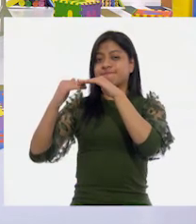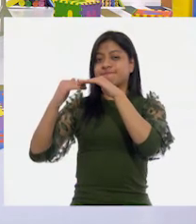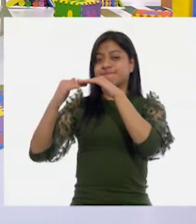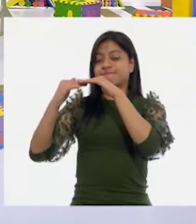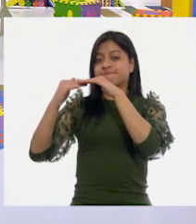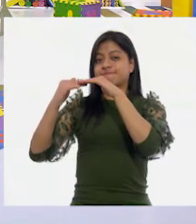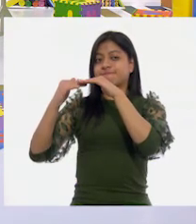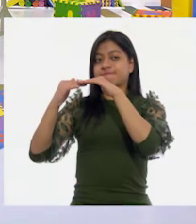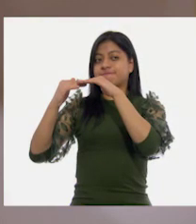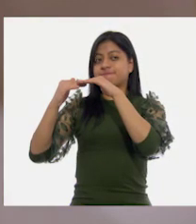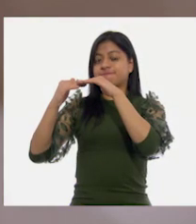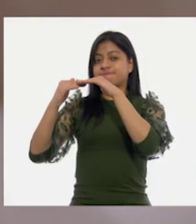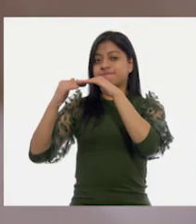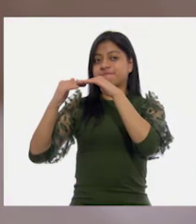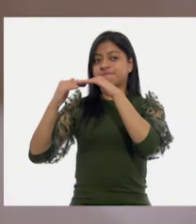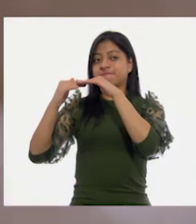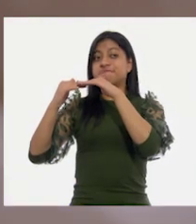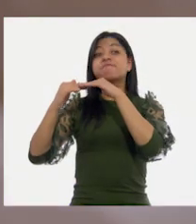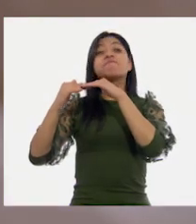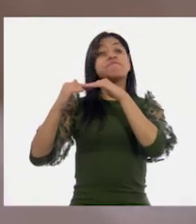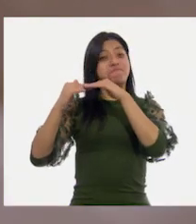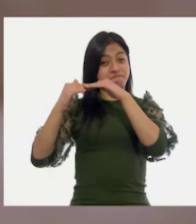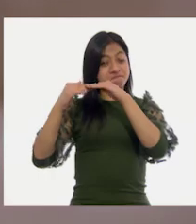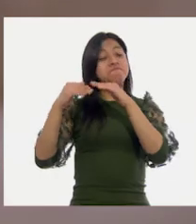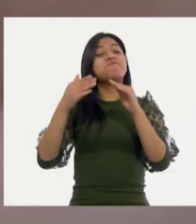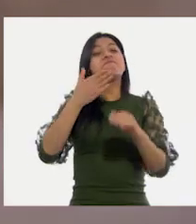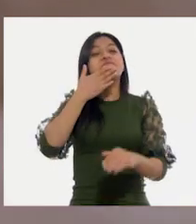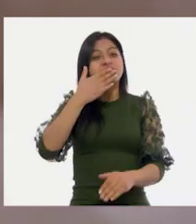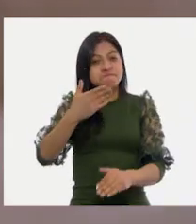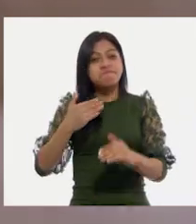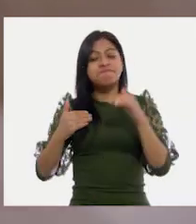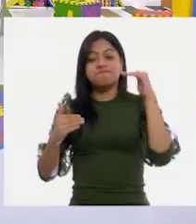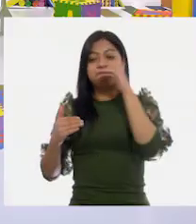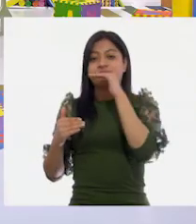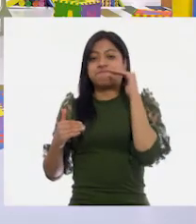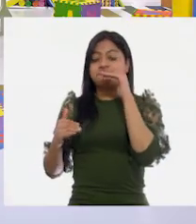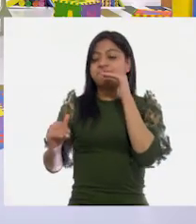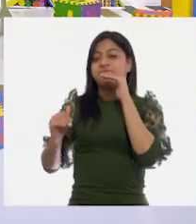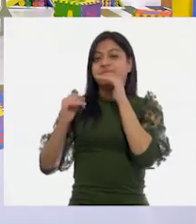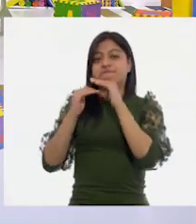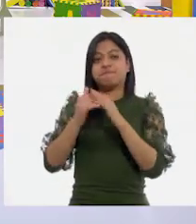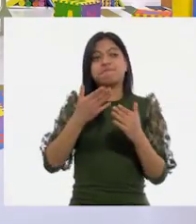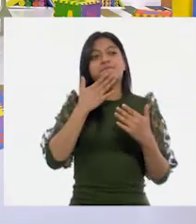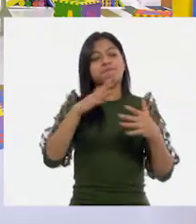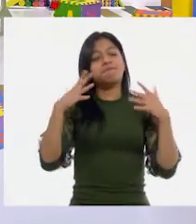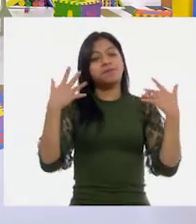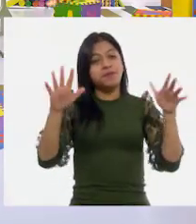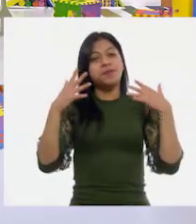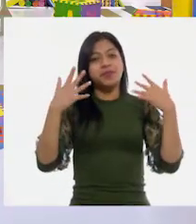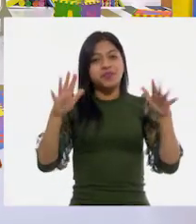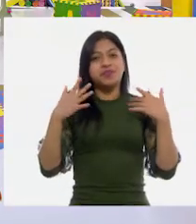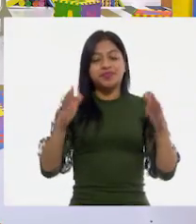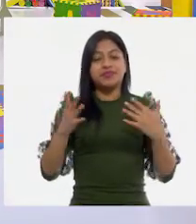Espérenme que... ¡Ay, tienes razón! ¡Lo logramos! Reto